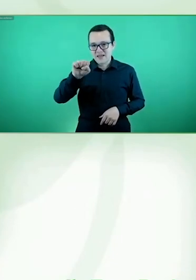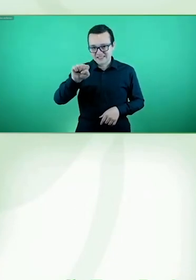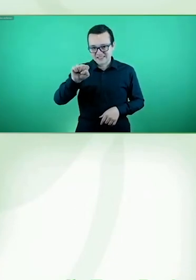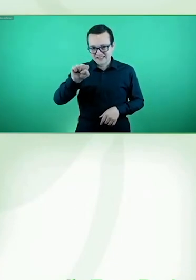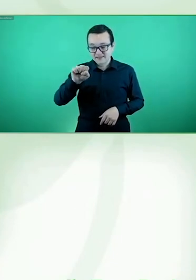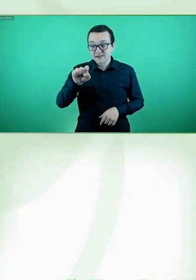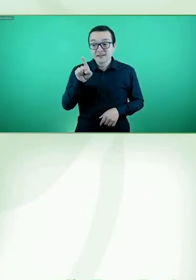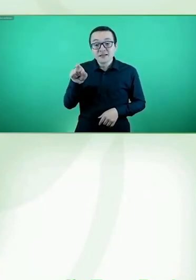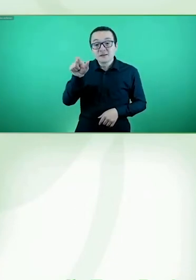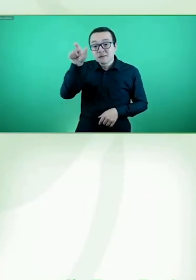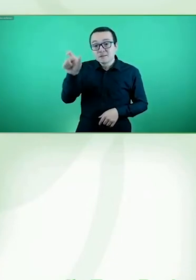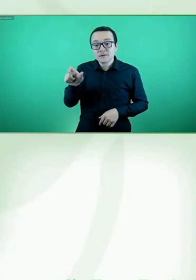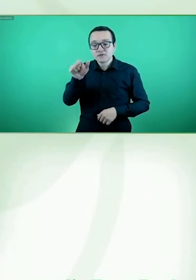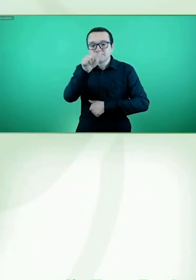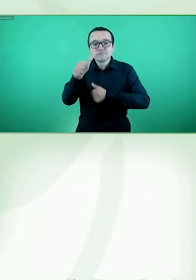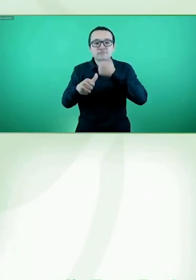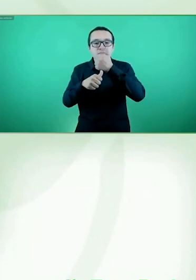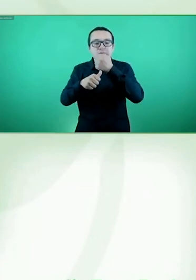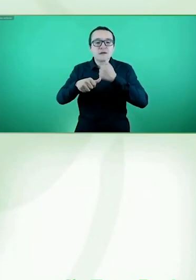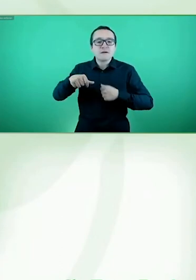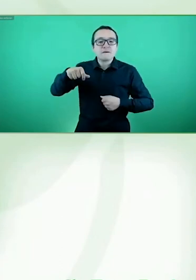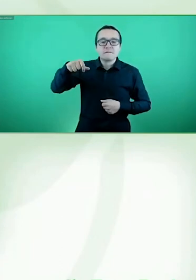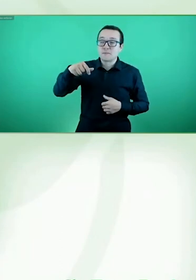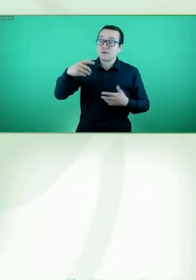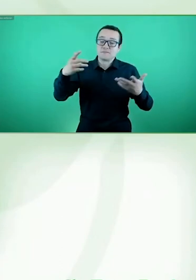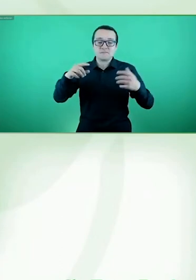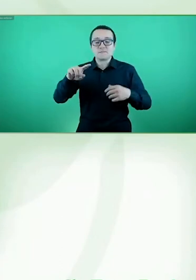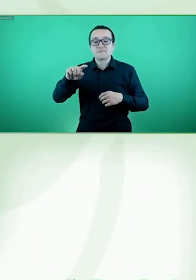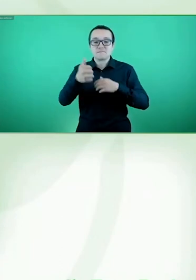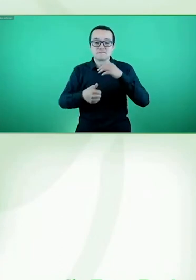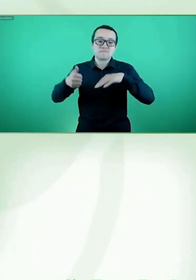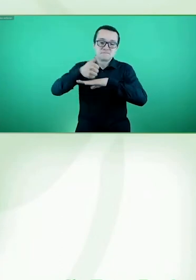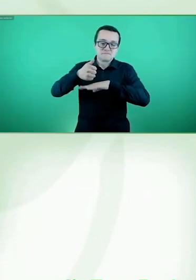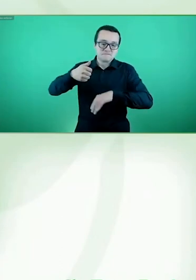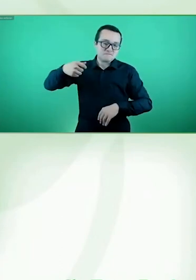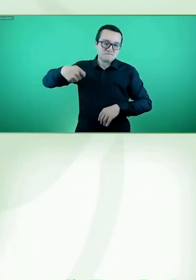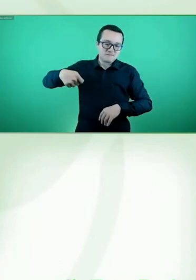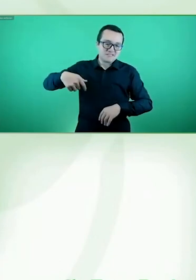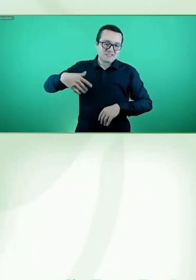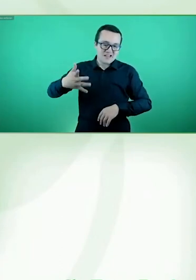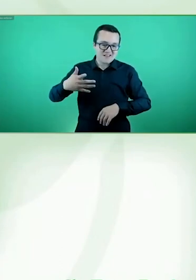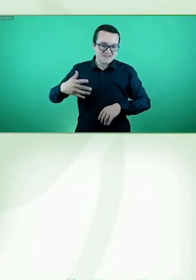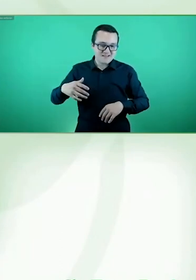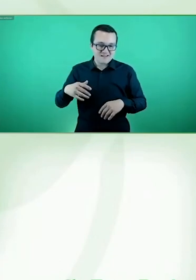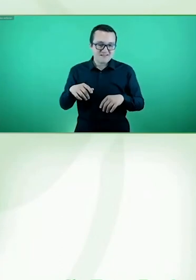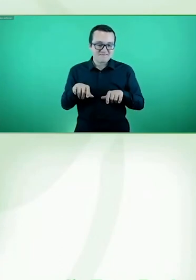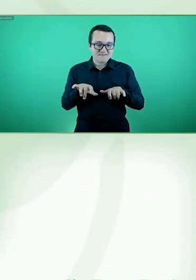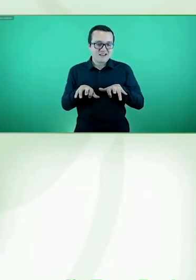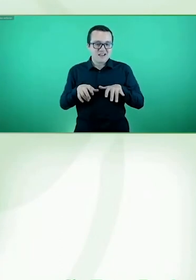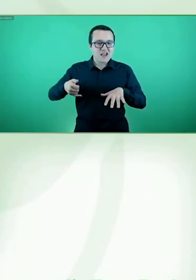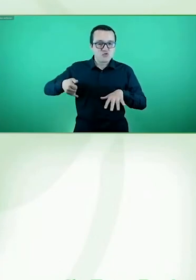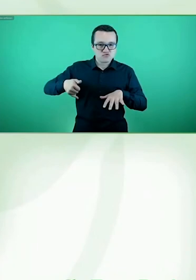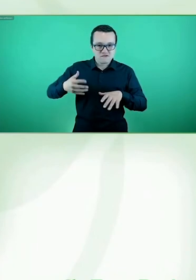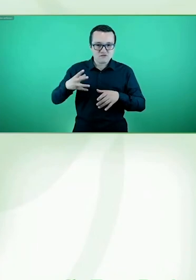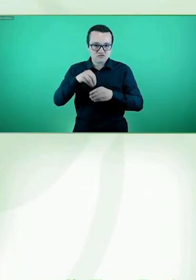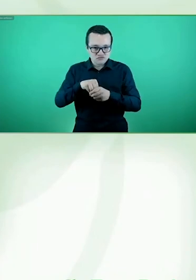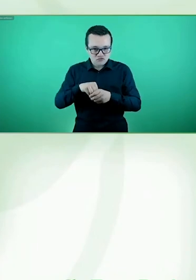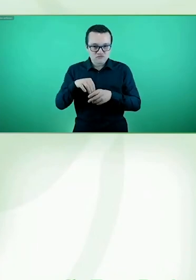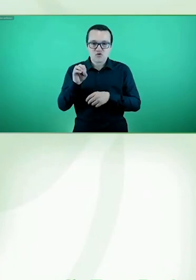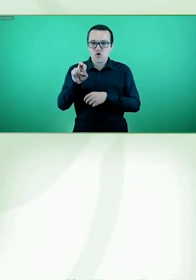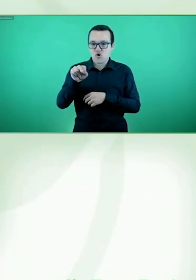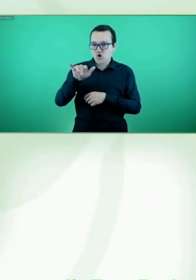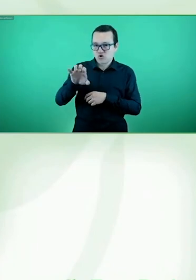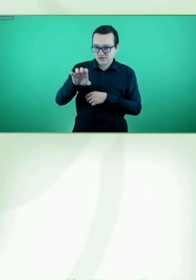primero ejecutivo de la Fundación ONCE para América Latina y director de Relaciones Internacionales para el Grupo Social